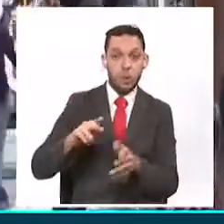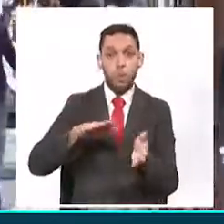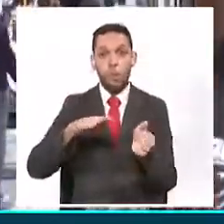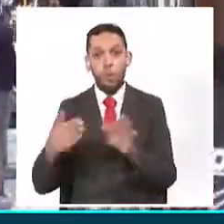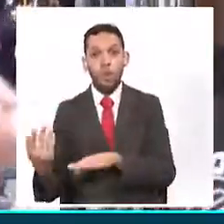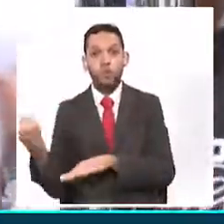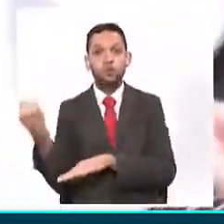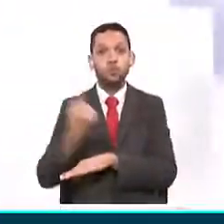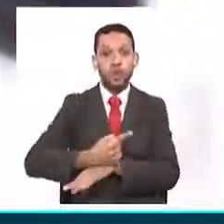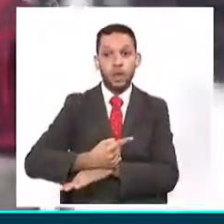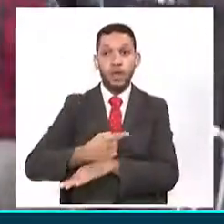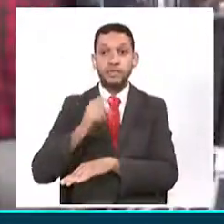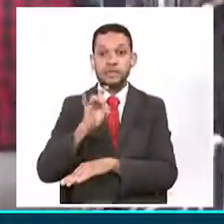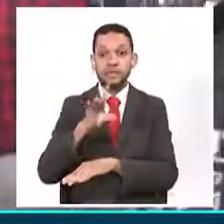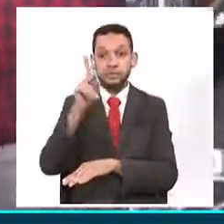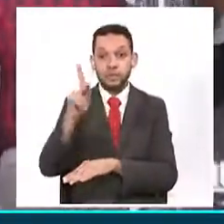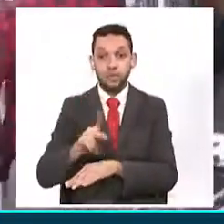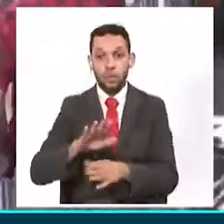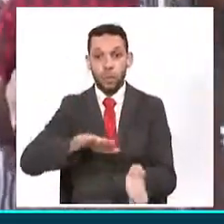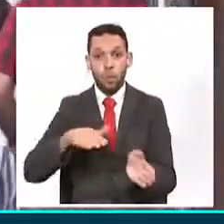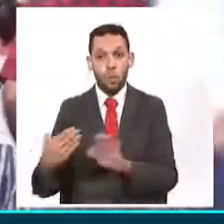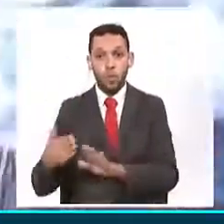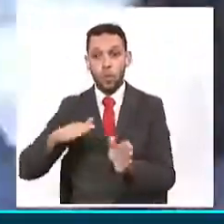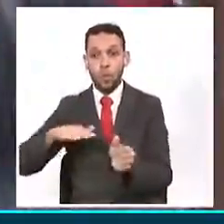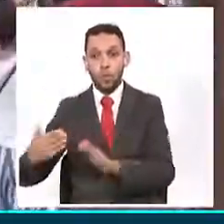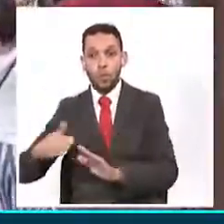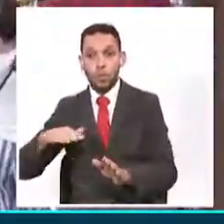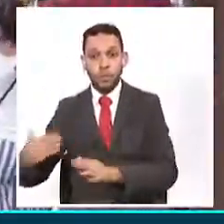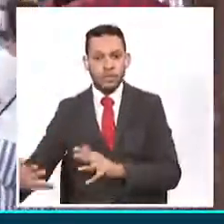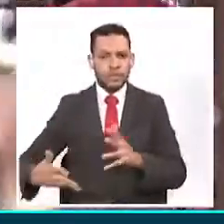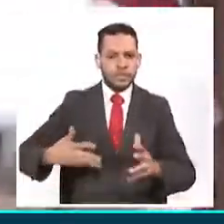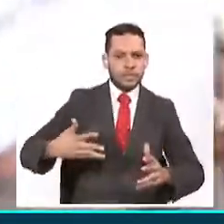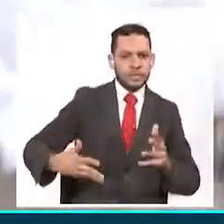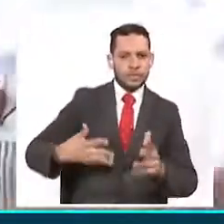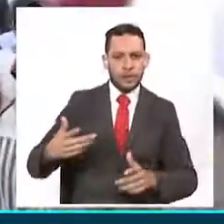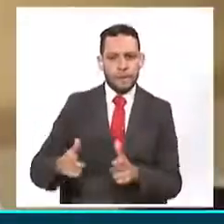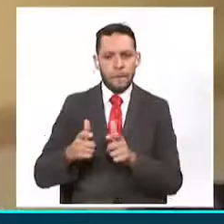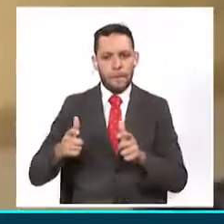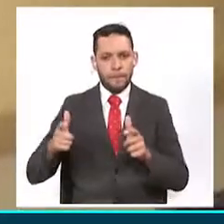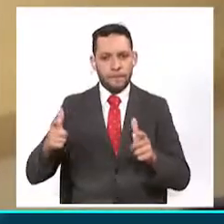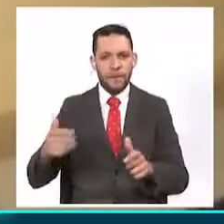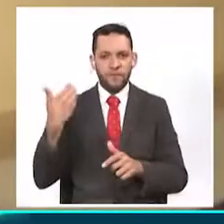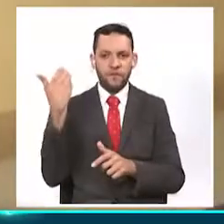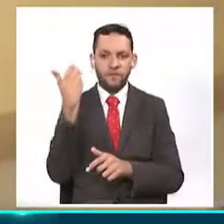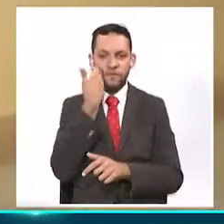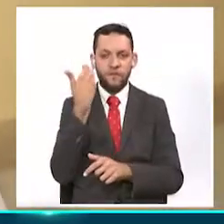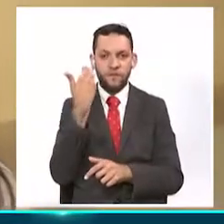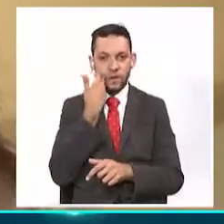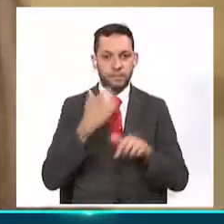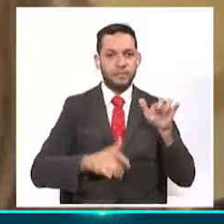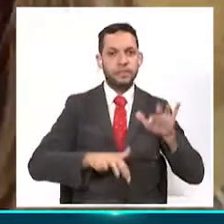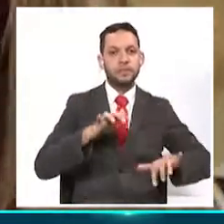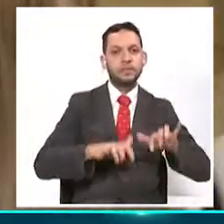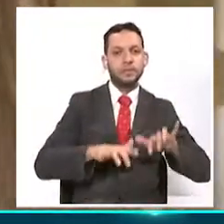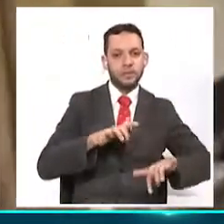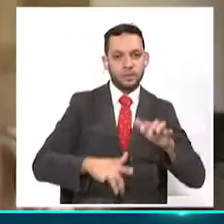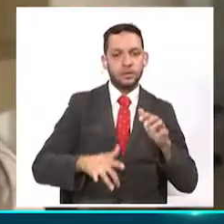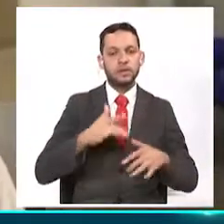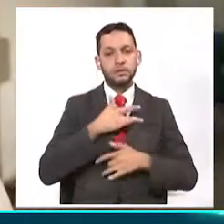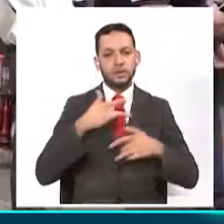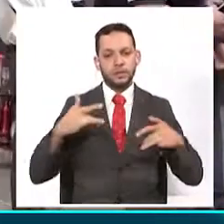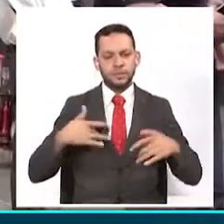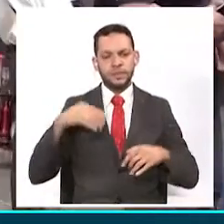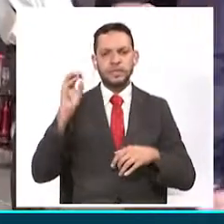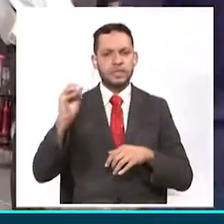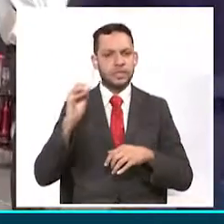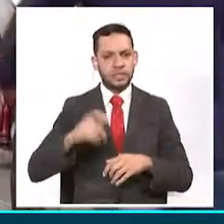en menos de 24 horas, como las que ya se han presentado. De ahí que la Secretaría de Salud, Jenny Trujillo Alzate, insista en la importancia de tomar